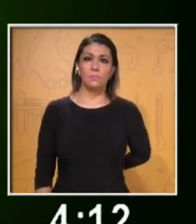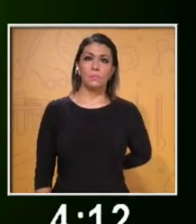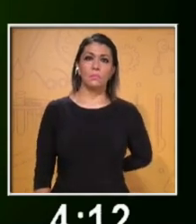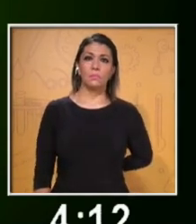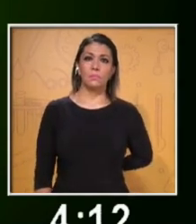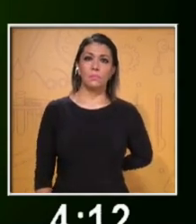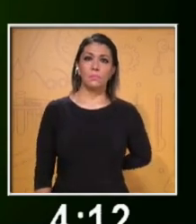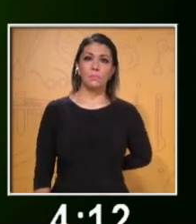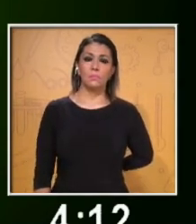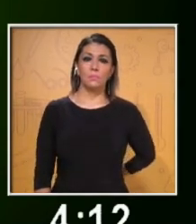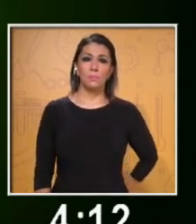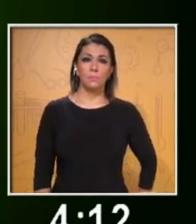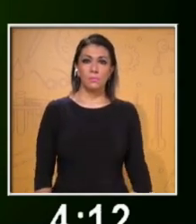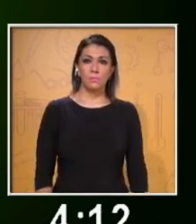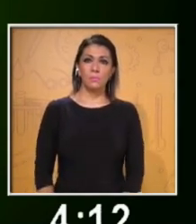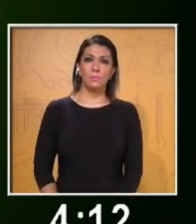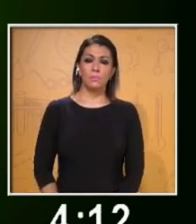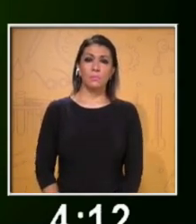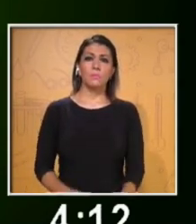para exponer?